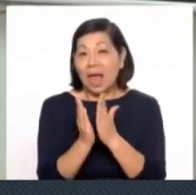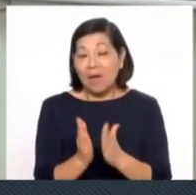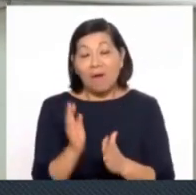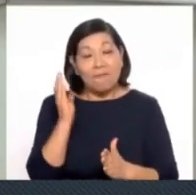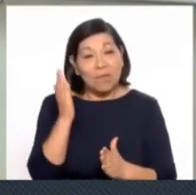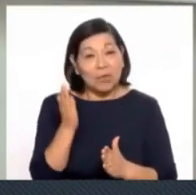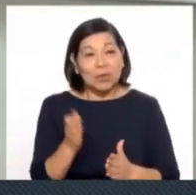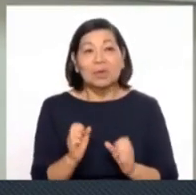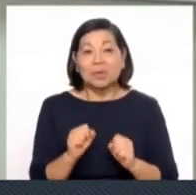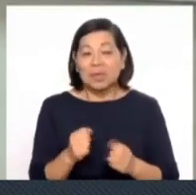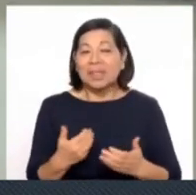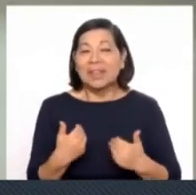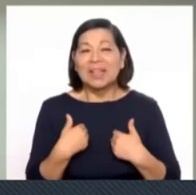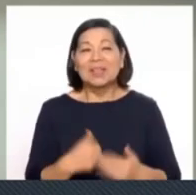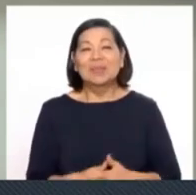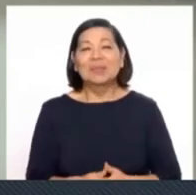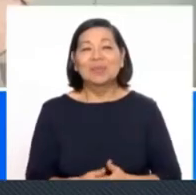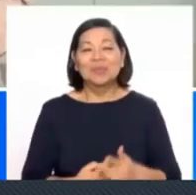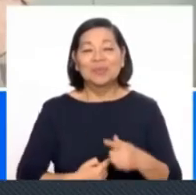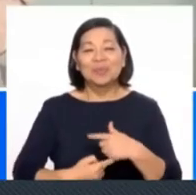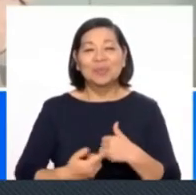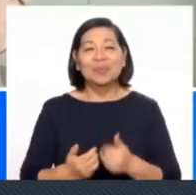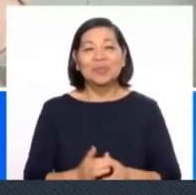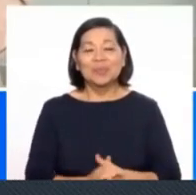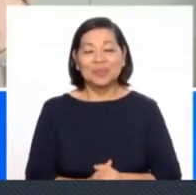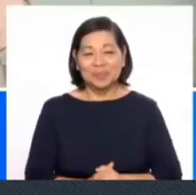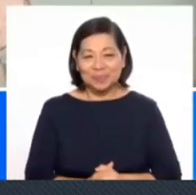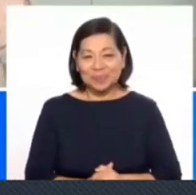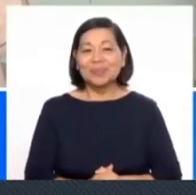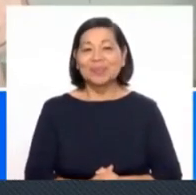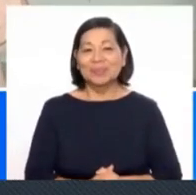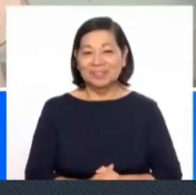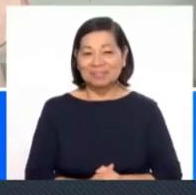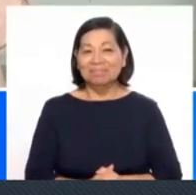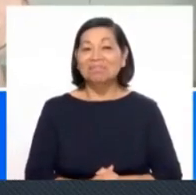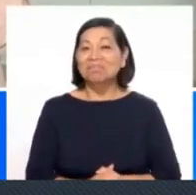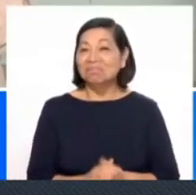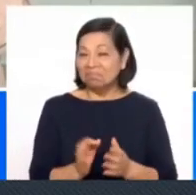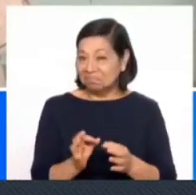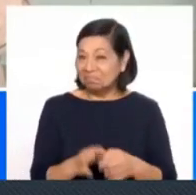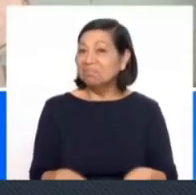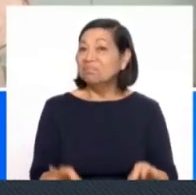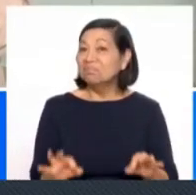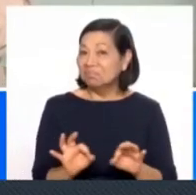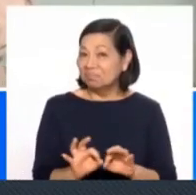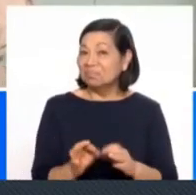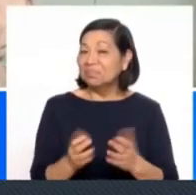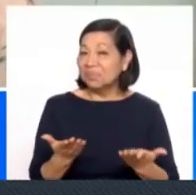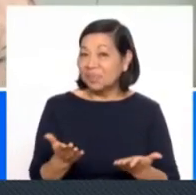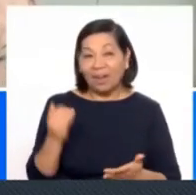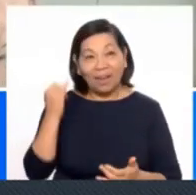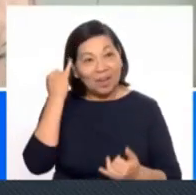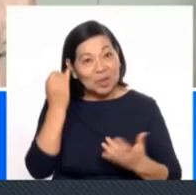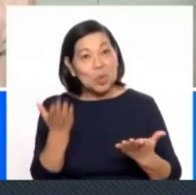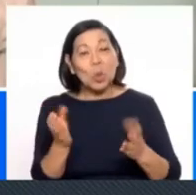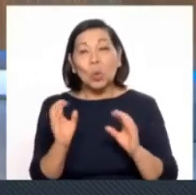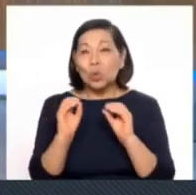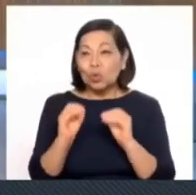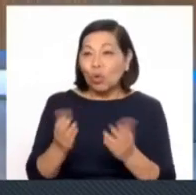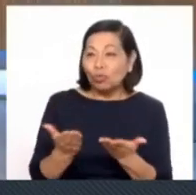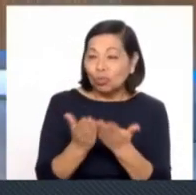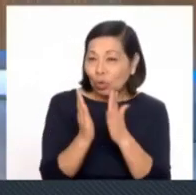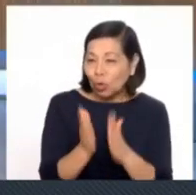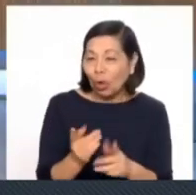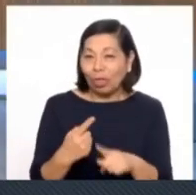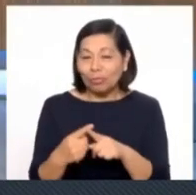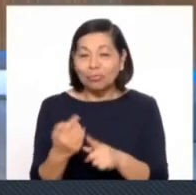y el futuro de nuestro país, pues, tienen. Nosotros retornamos a estudios. Correcto, Vanessa. Bueno, qué importante es, ¿no?, tener ese tipo de cursos en los colegios,